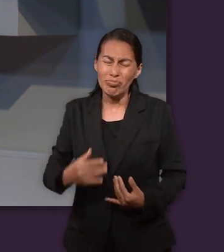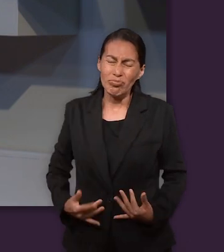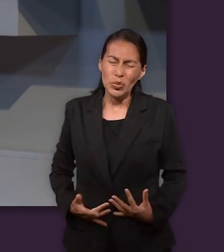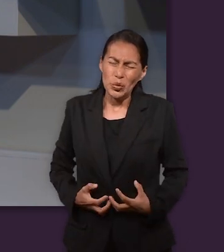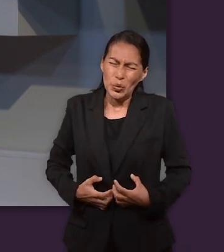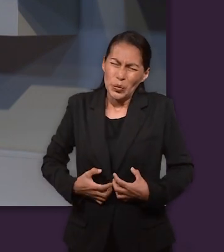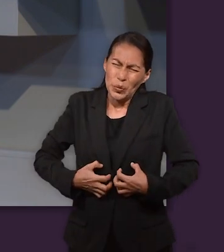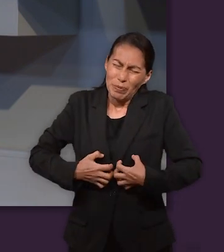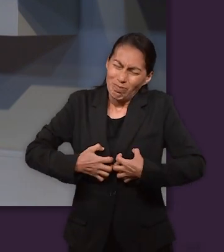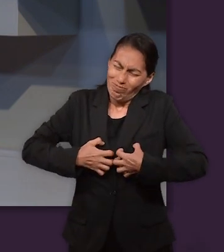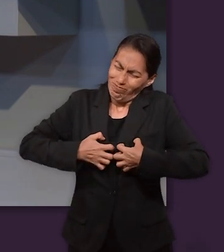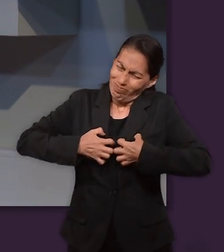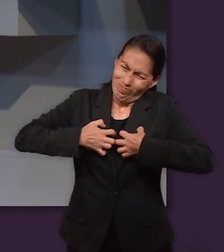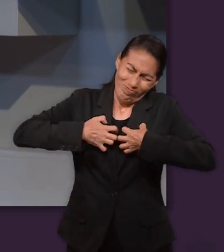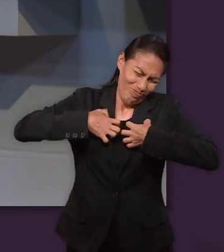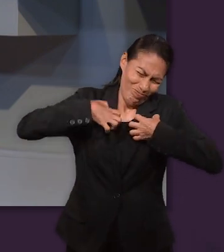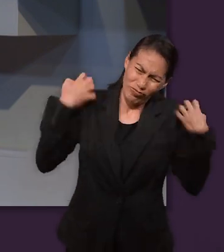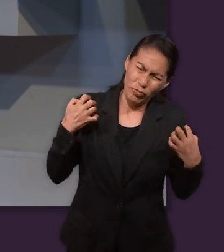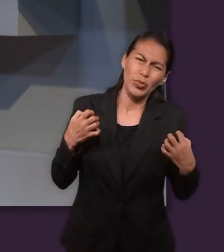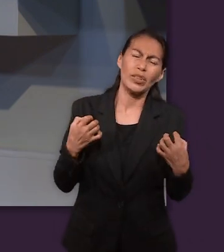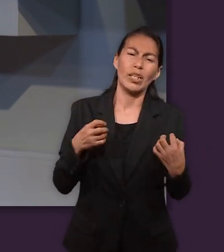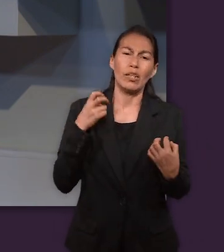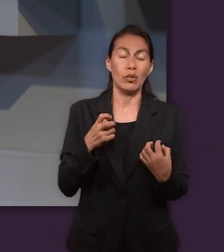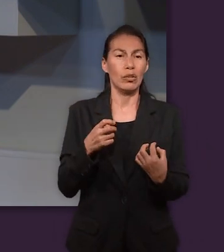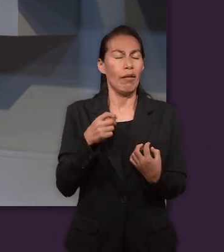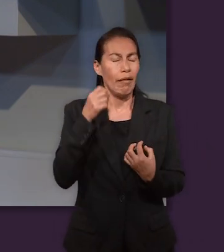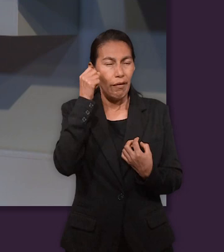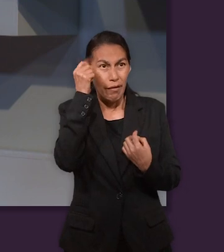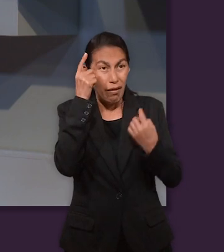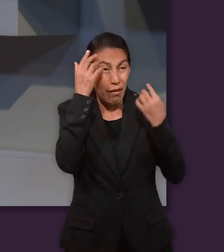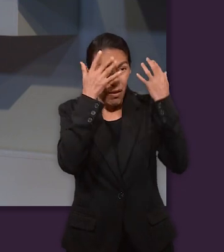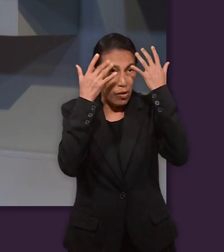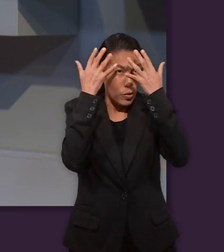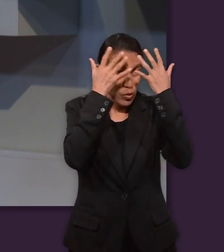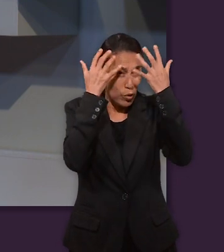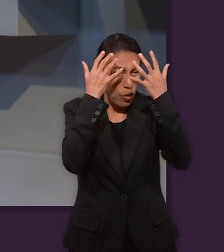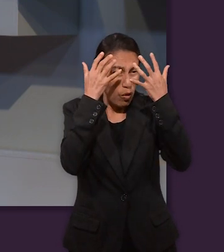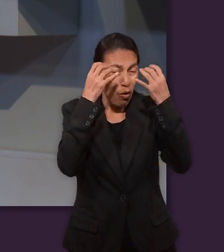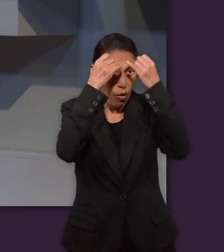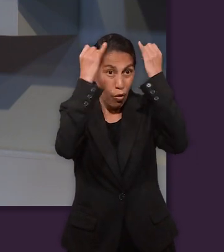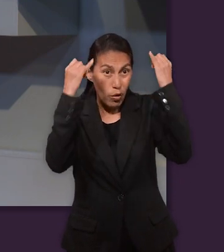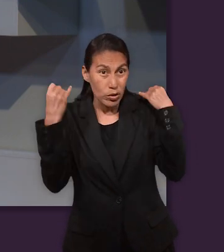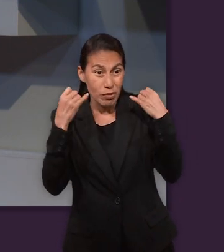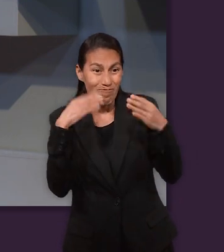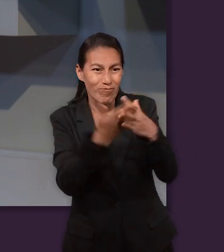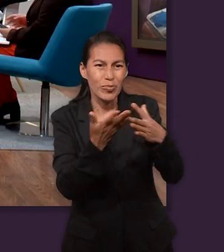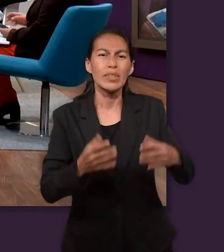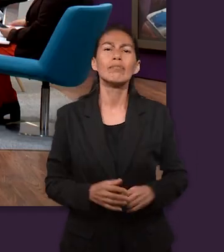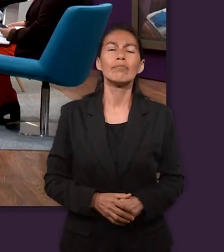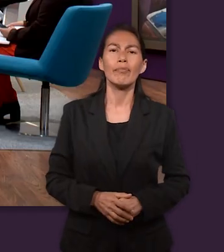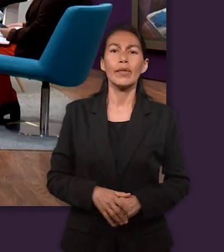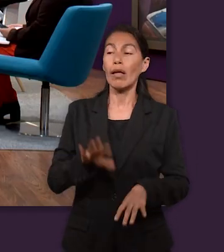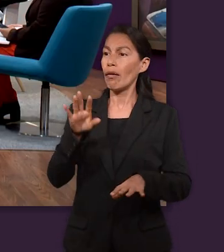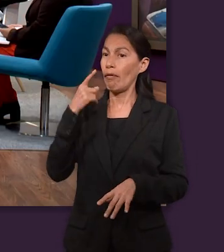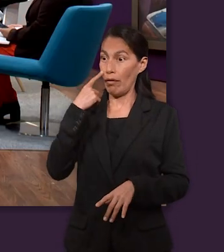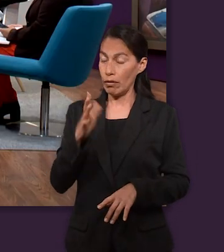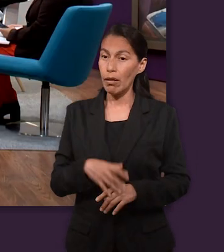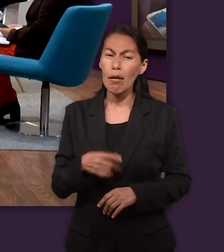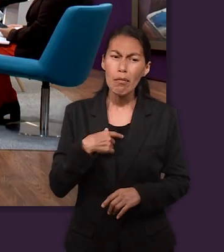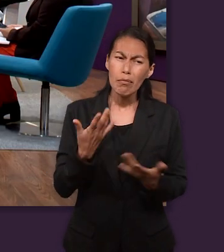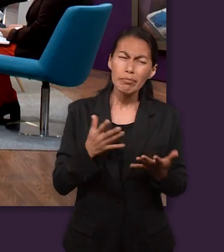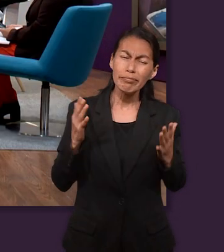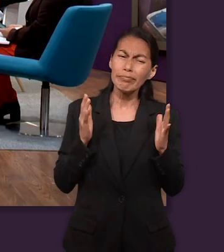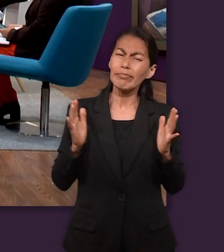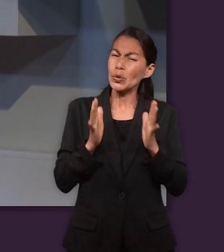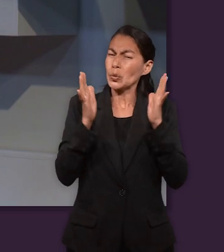celos, esta envidia empiezan a crecer cada vez más dentro de los hermanos y empiezan a maquilar una manera de matar a